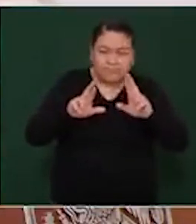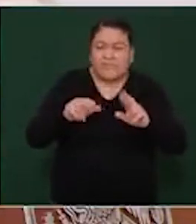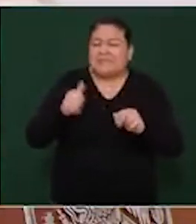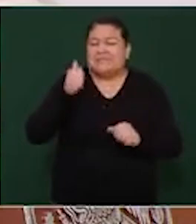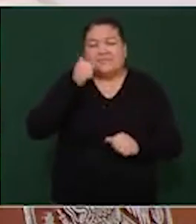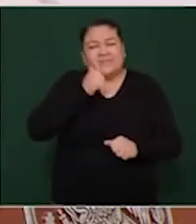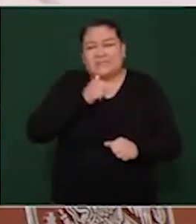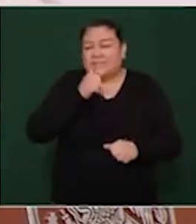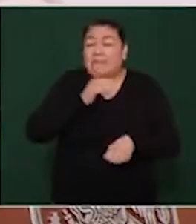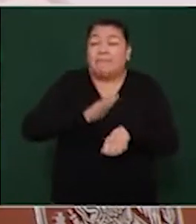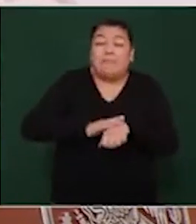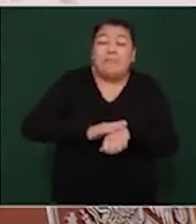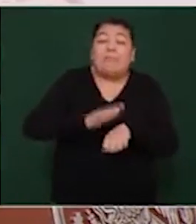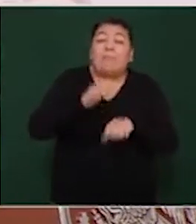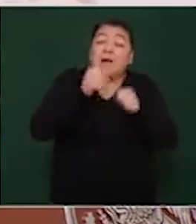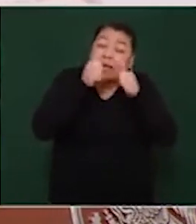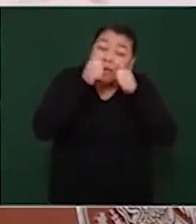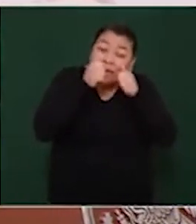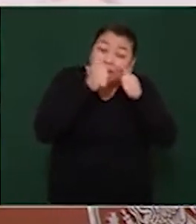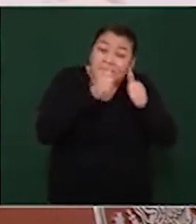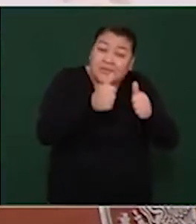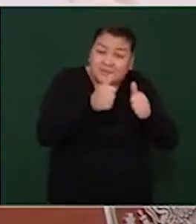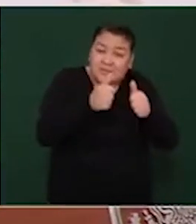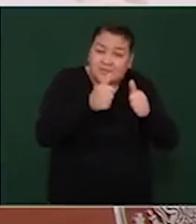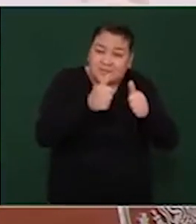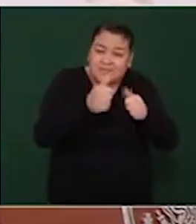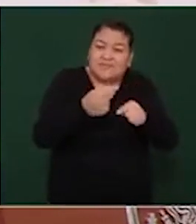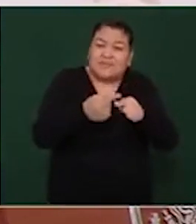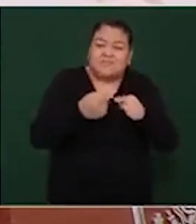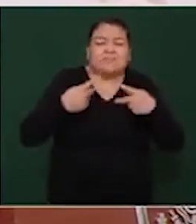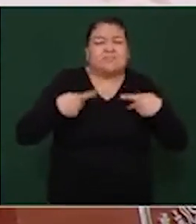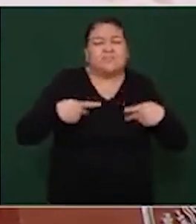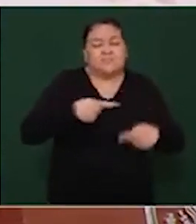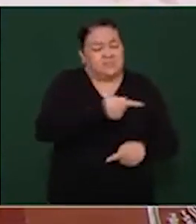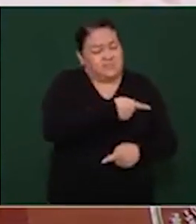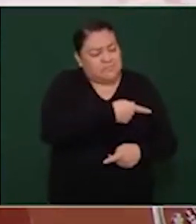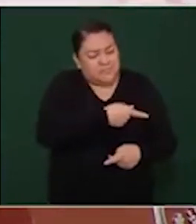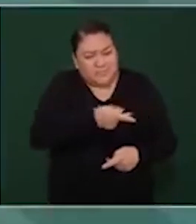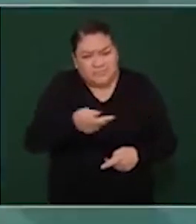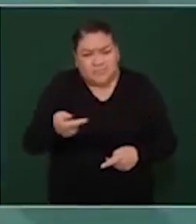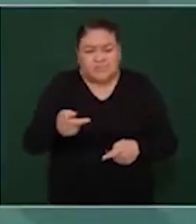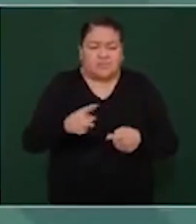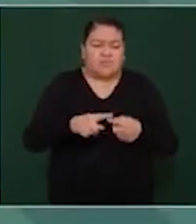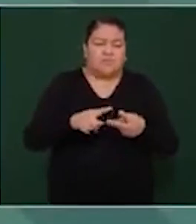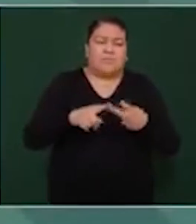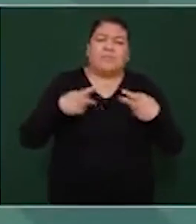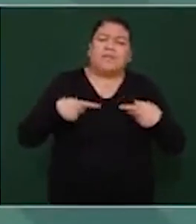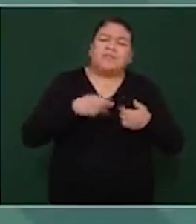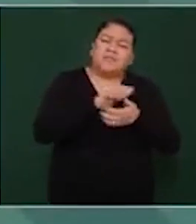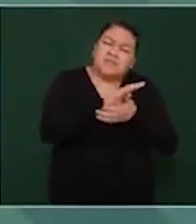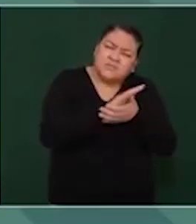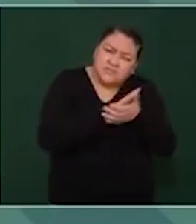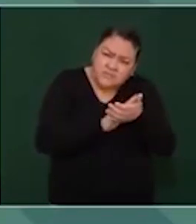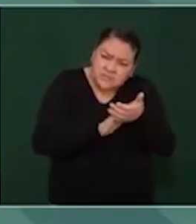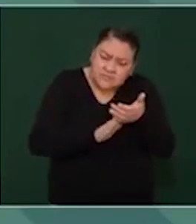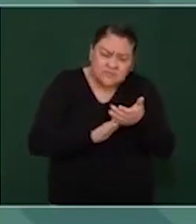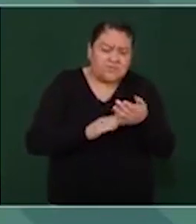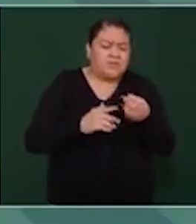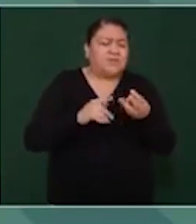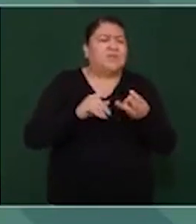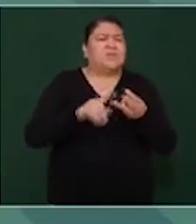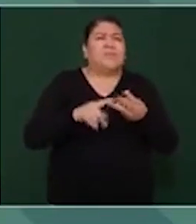preferencia a los más pobres, a los más humildes, a los más